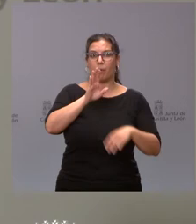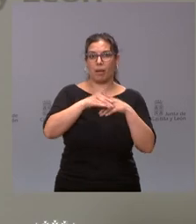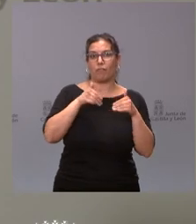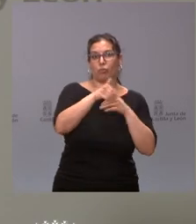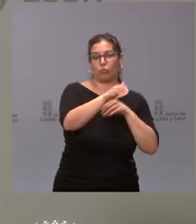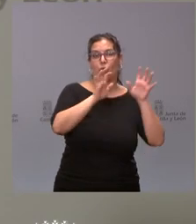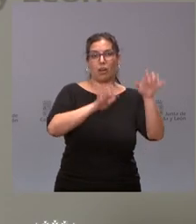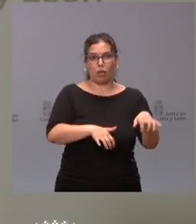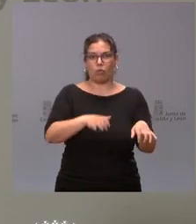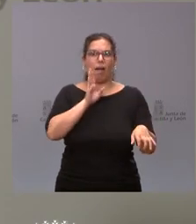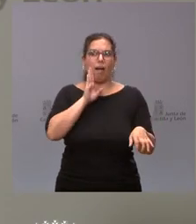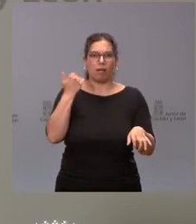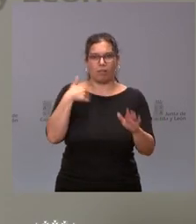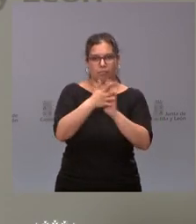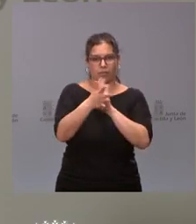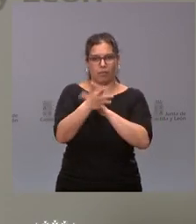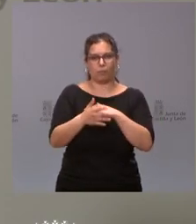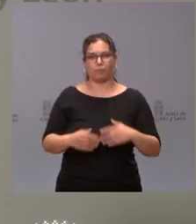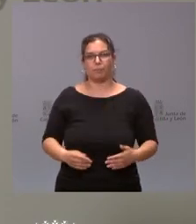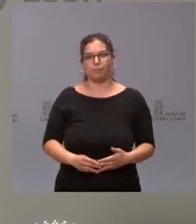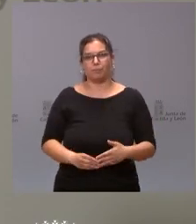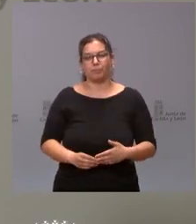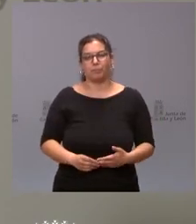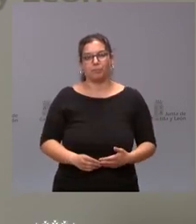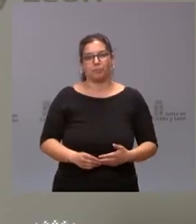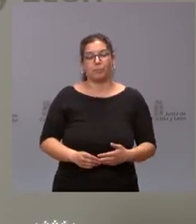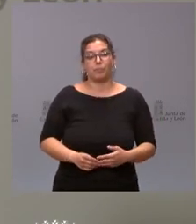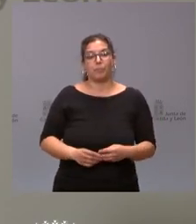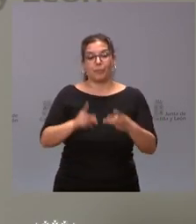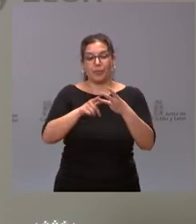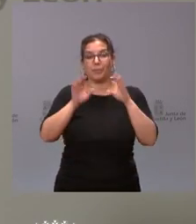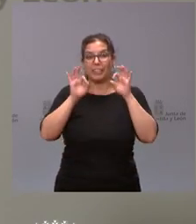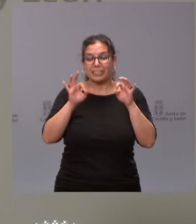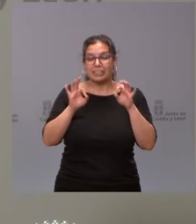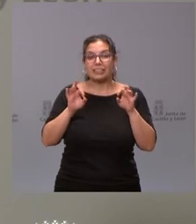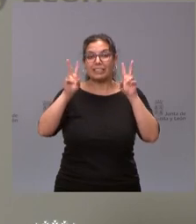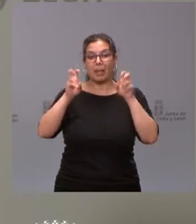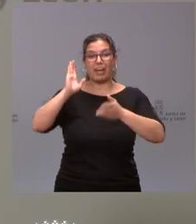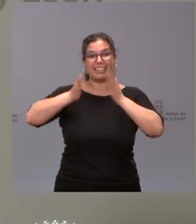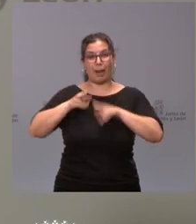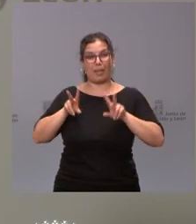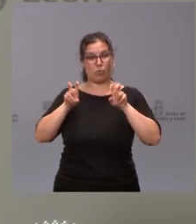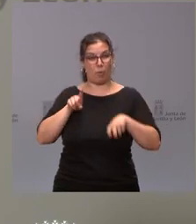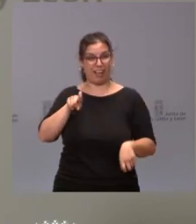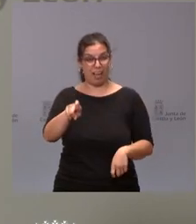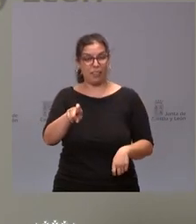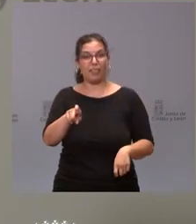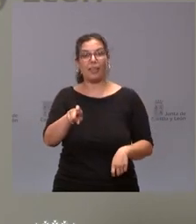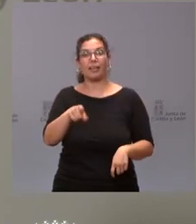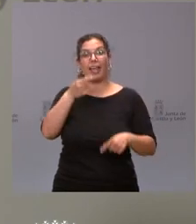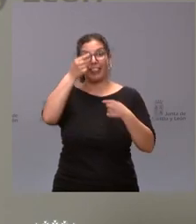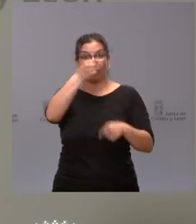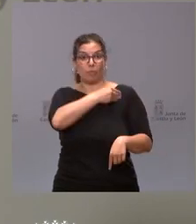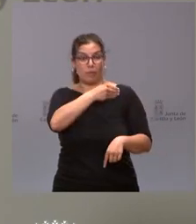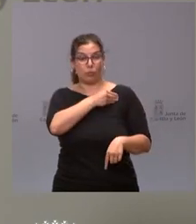León como las que he descrito anteriormente la prontoterapia no tengo exactamente la relación del dato que